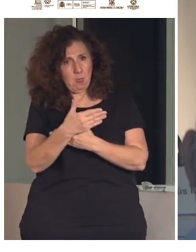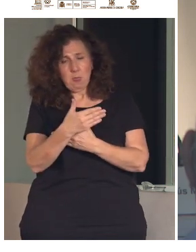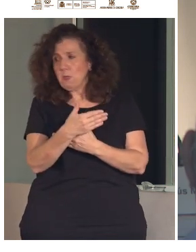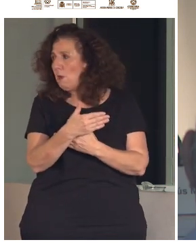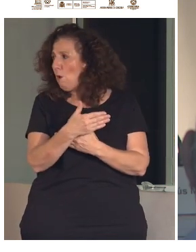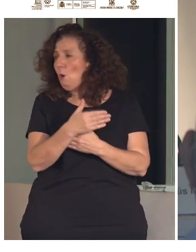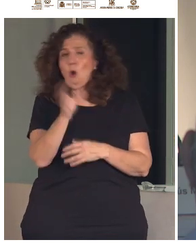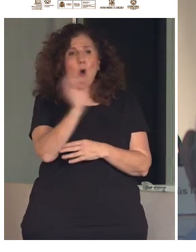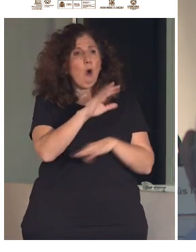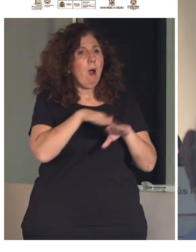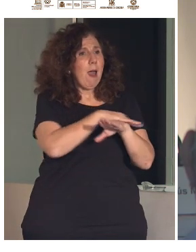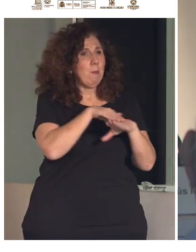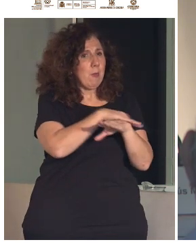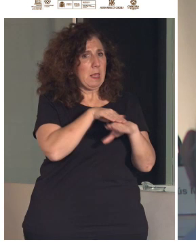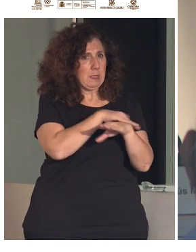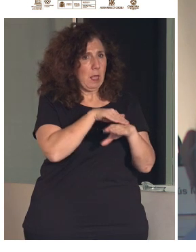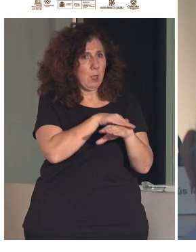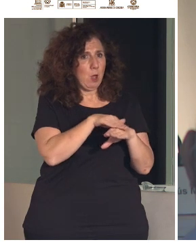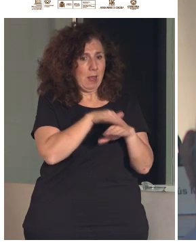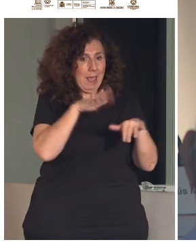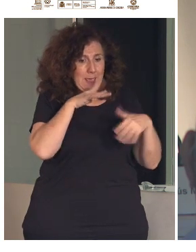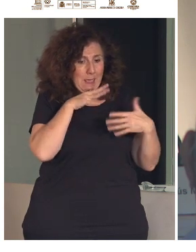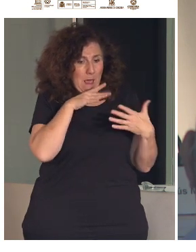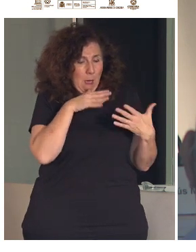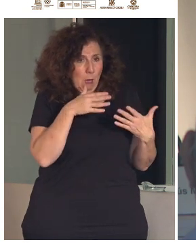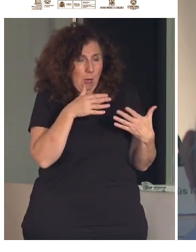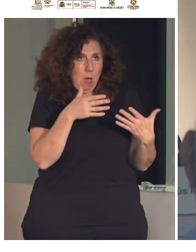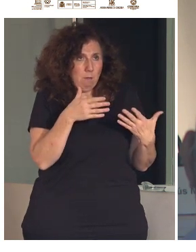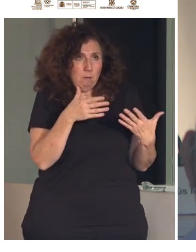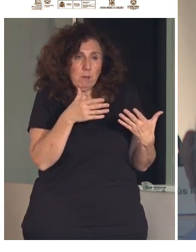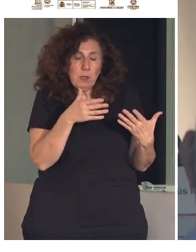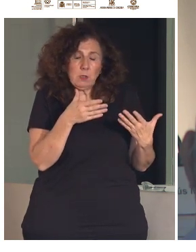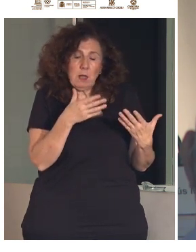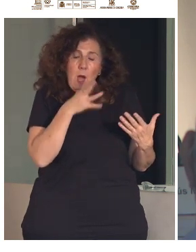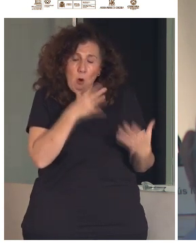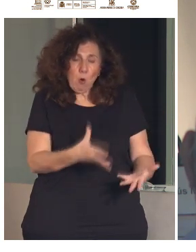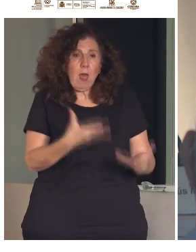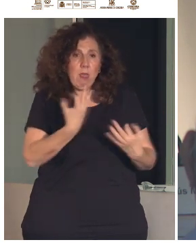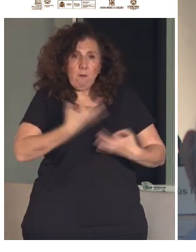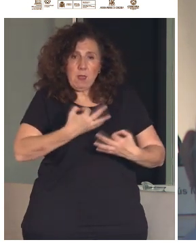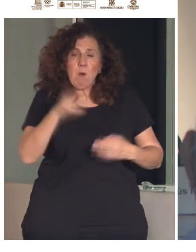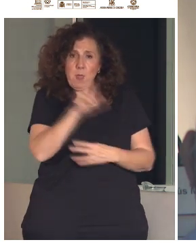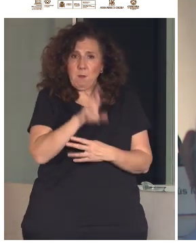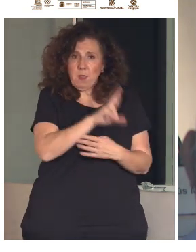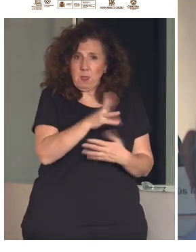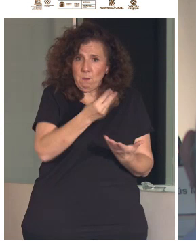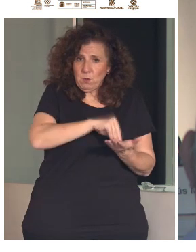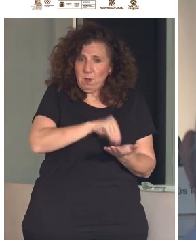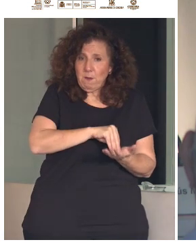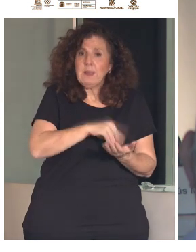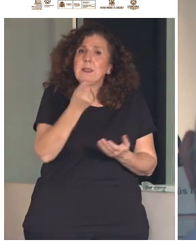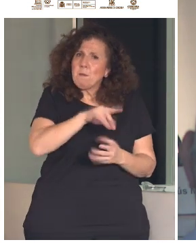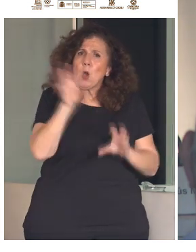como las administraciones, y esta es una buena, muy buena práctica que se deberían replicar también desde las diferentes comunidades